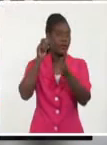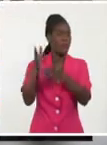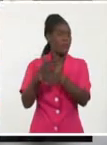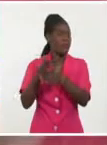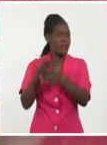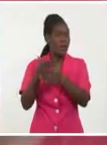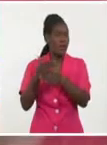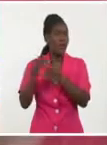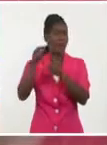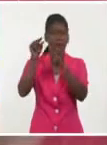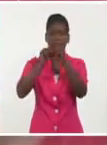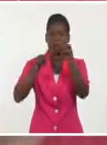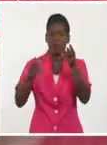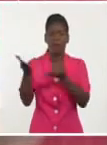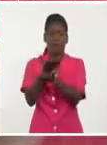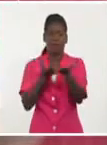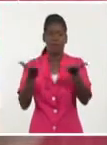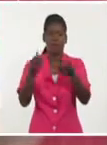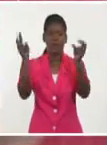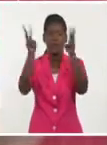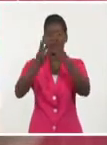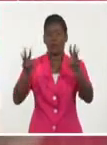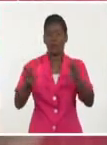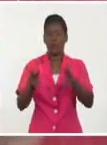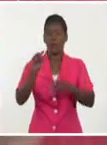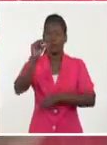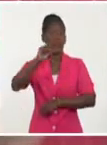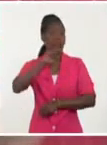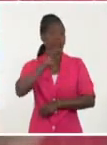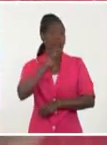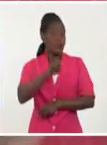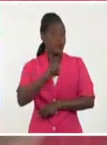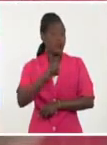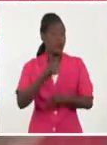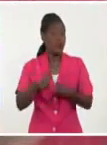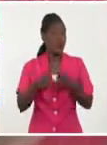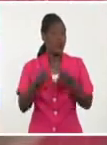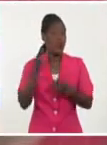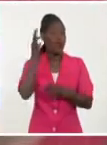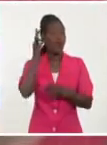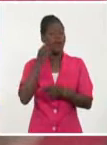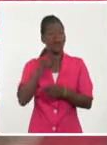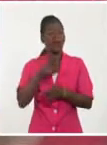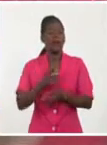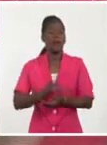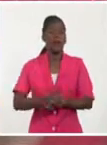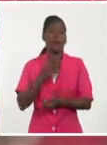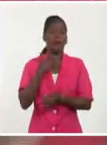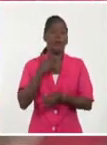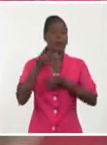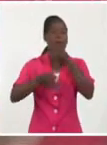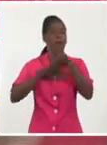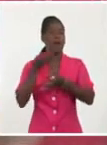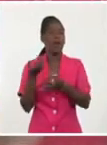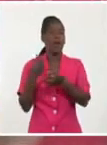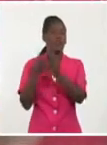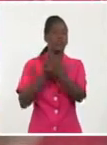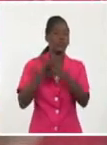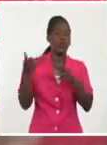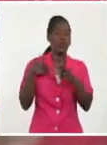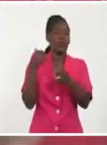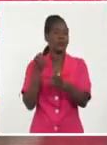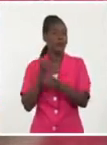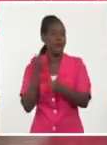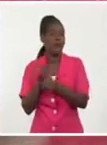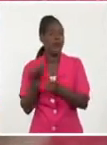sociales. Es muy difícil para cualquier mujer poder compaginar su desarrollo personal, su trabajo, digamos,